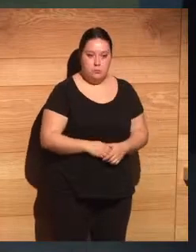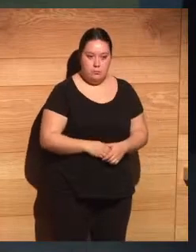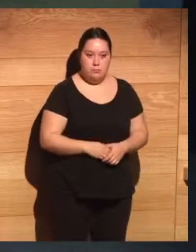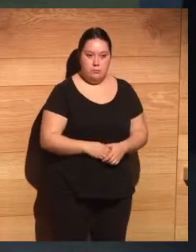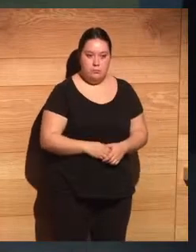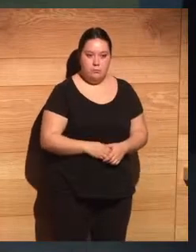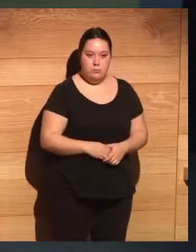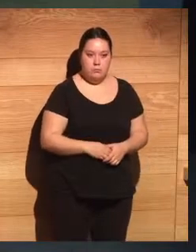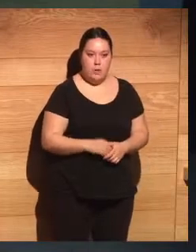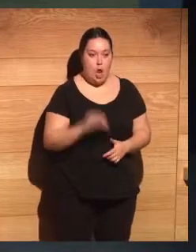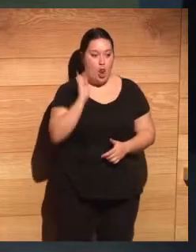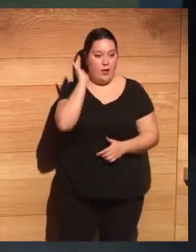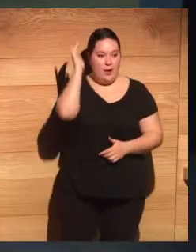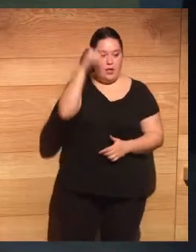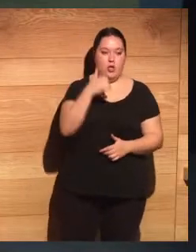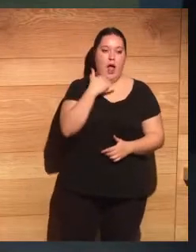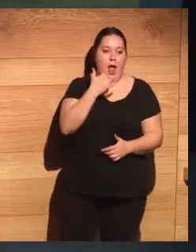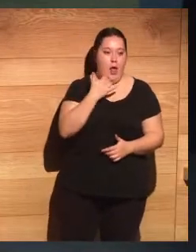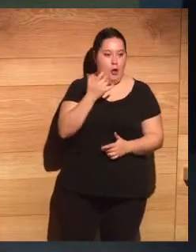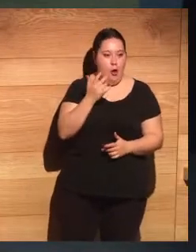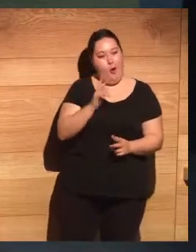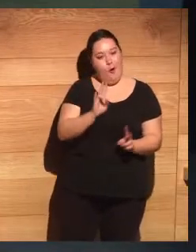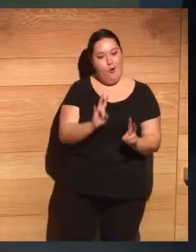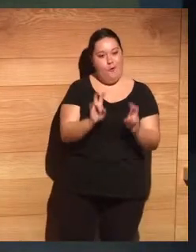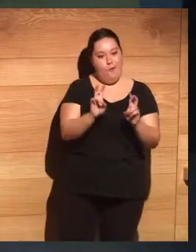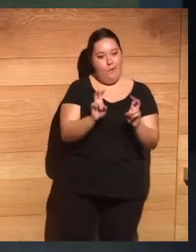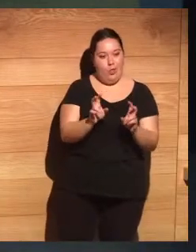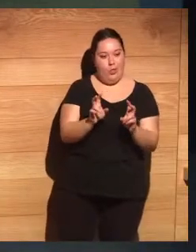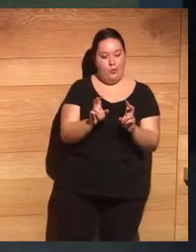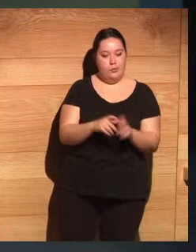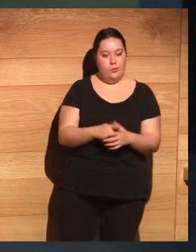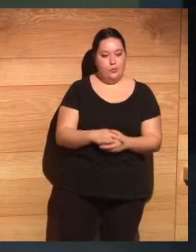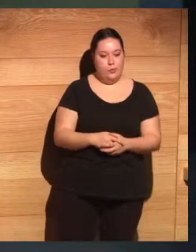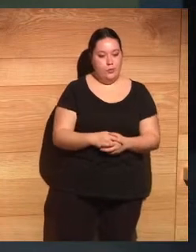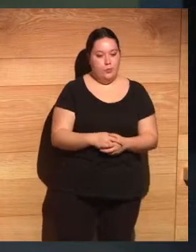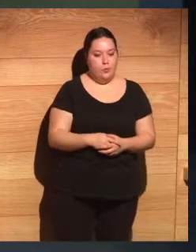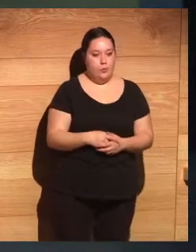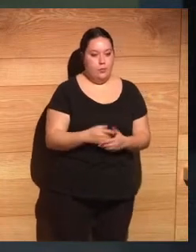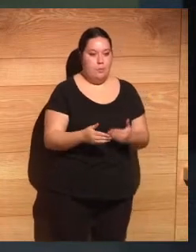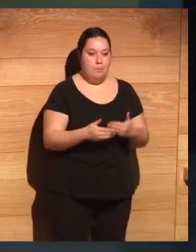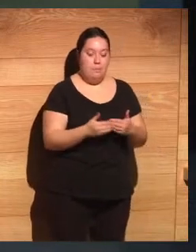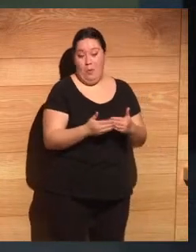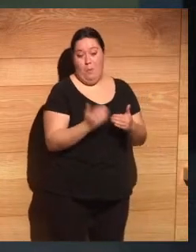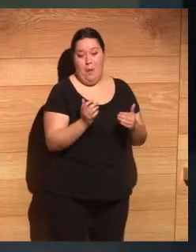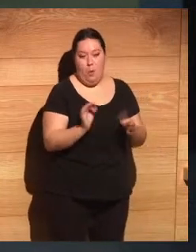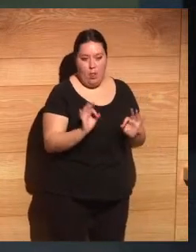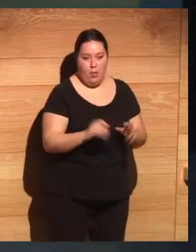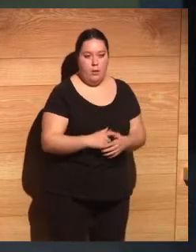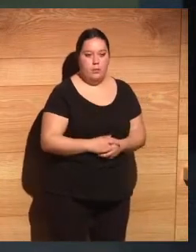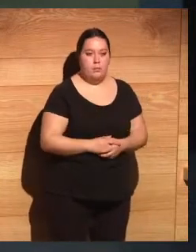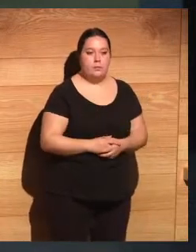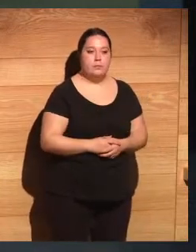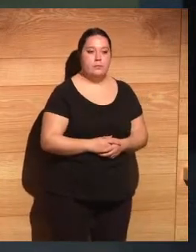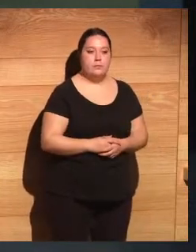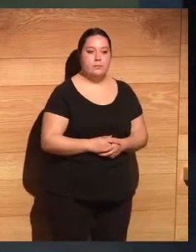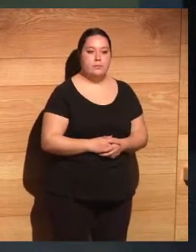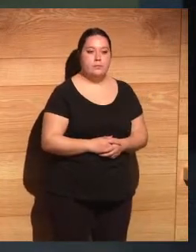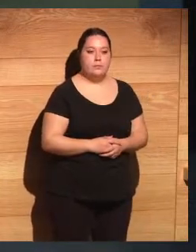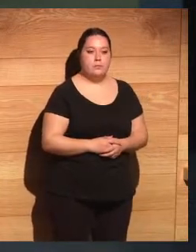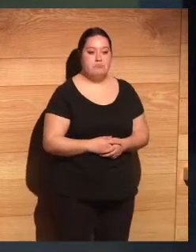tienen vocación de vanguardia. En este edificio clásico, que ya roza el siglo, pues, estamos en un entorno absolutamente